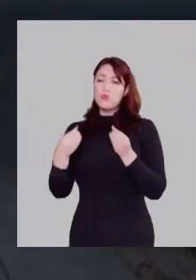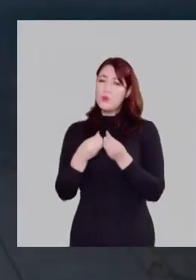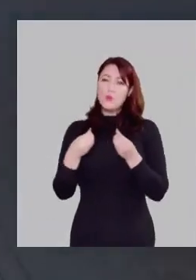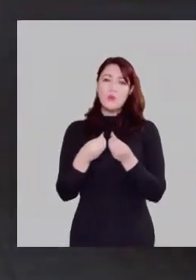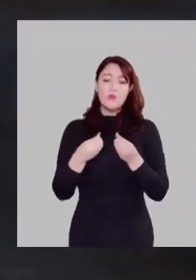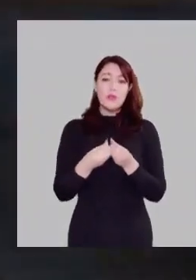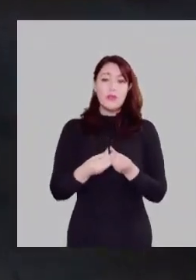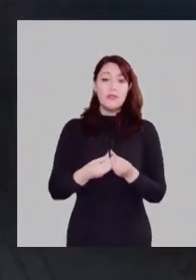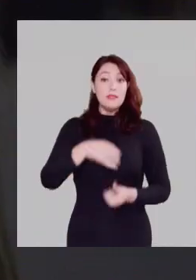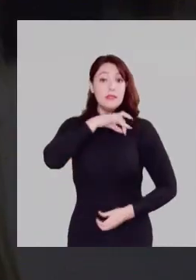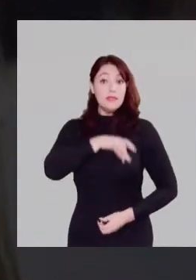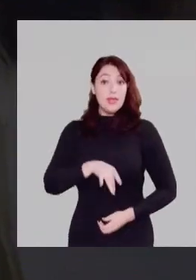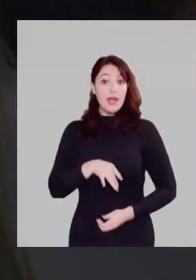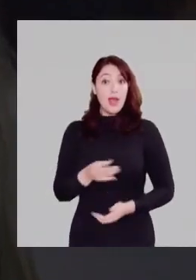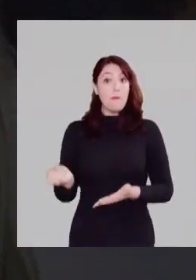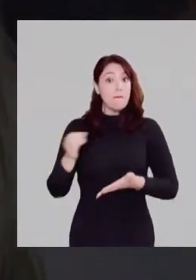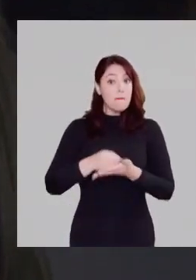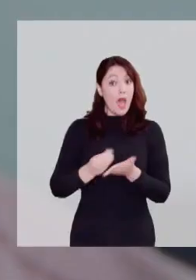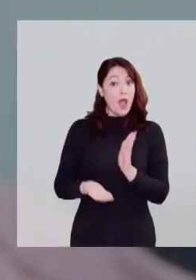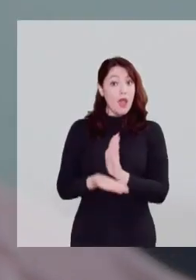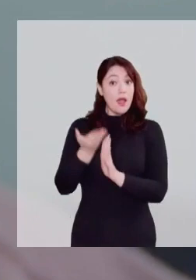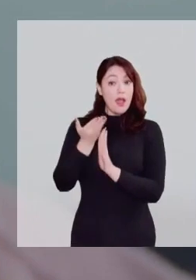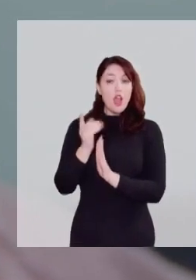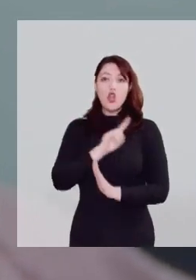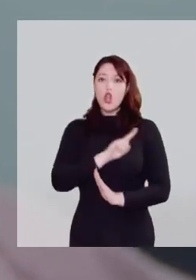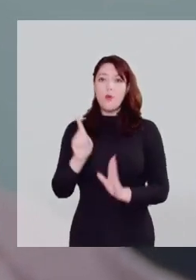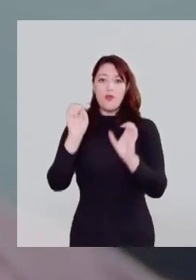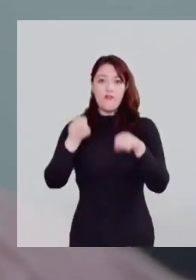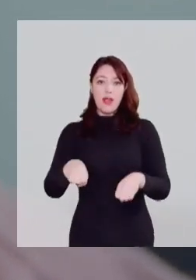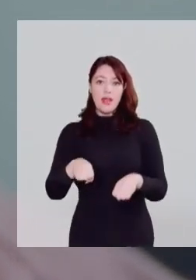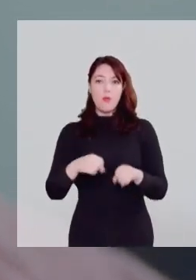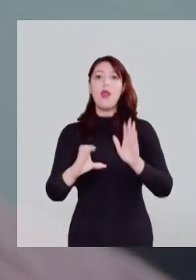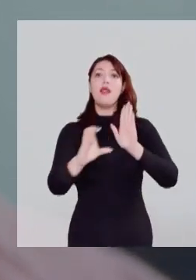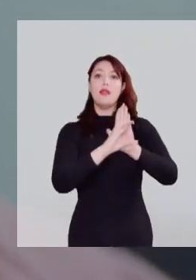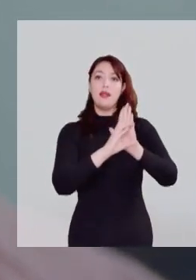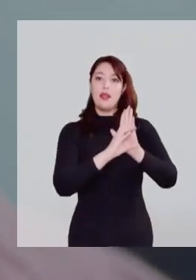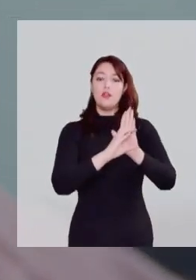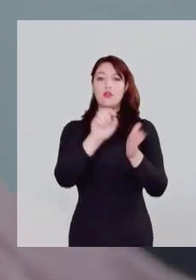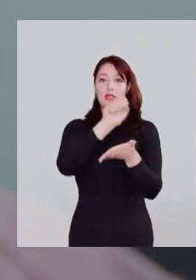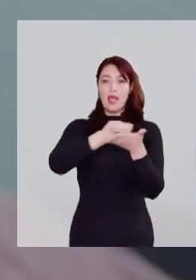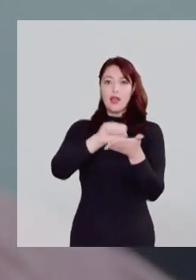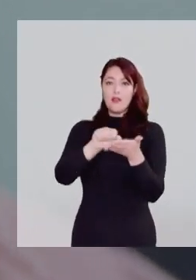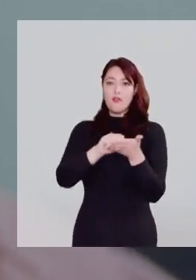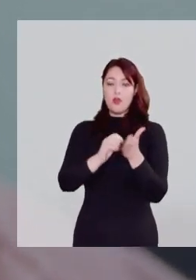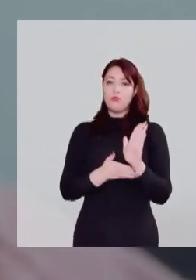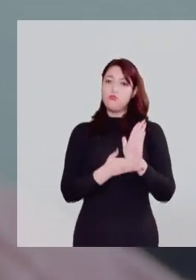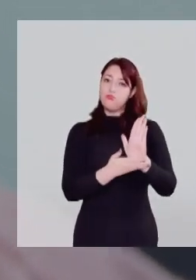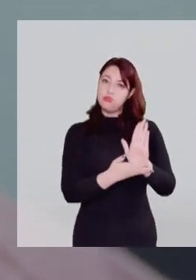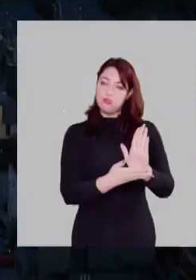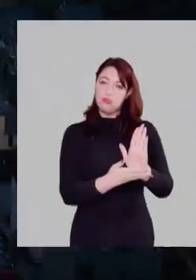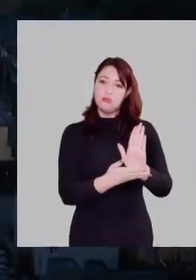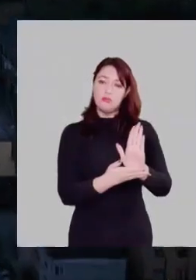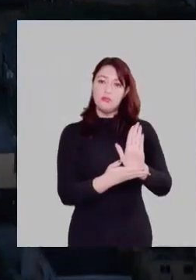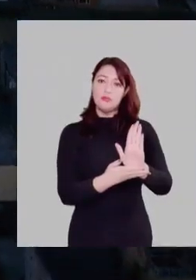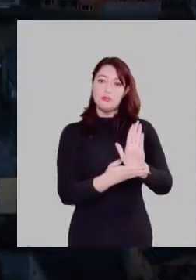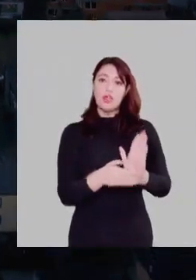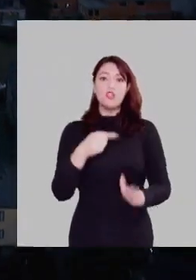Si en Chile nos quisiéramos más, no aprobaríamos el texto que escribió la Convención Constituyente.